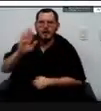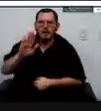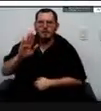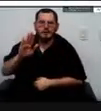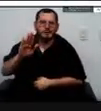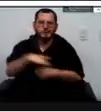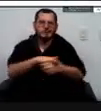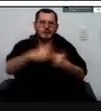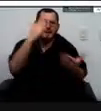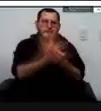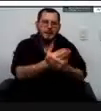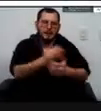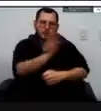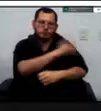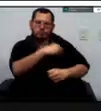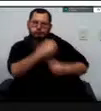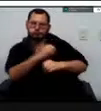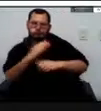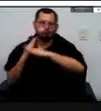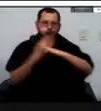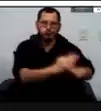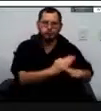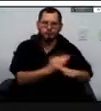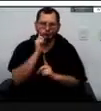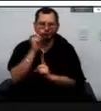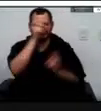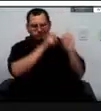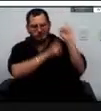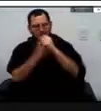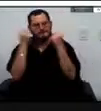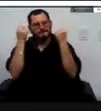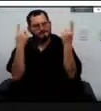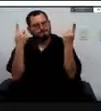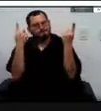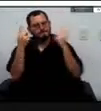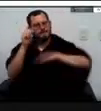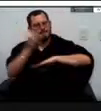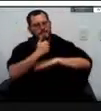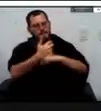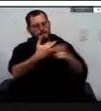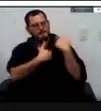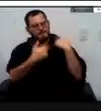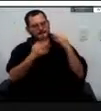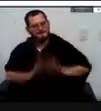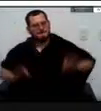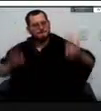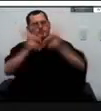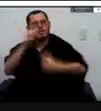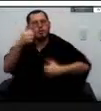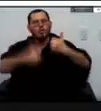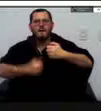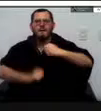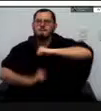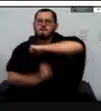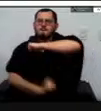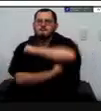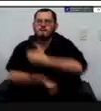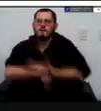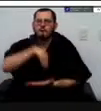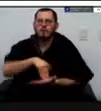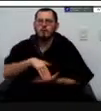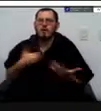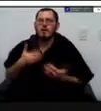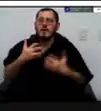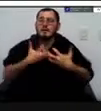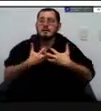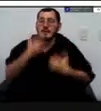la tarea principal nuestra era el fortalecimiento del sistema nacional y de esa manera entramos